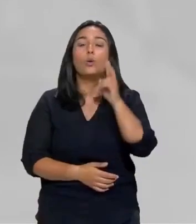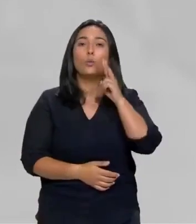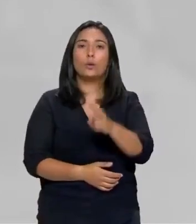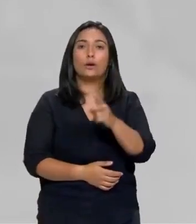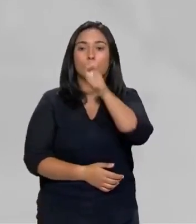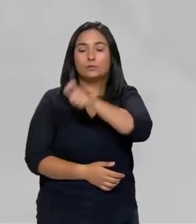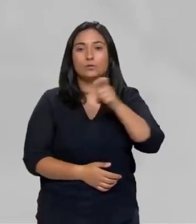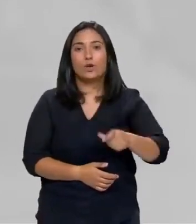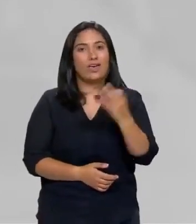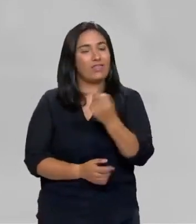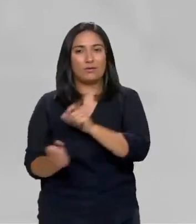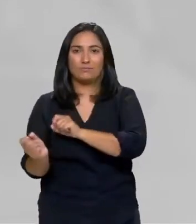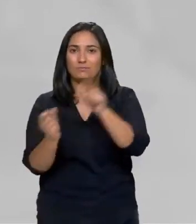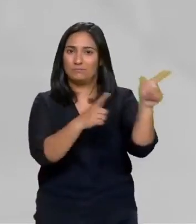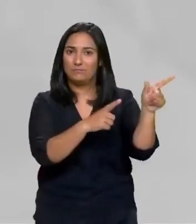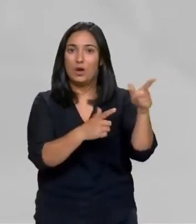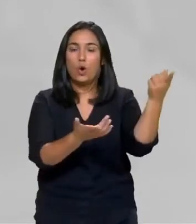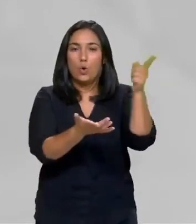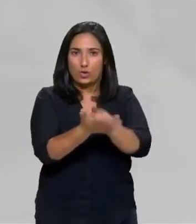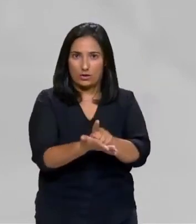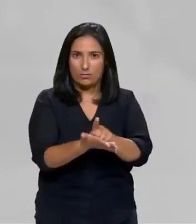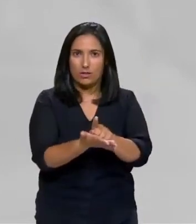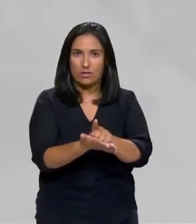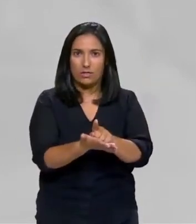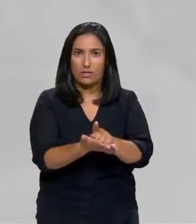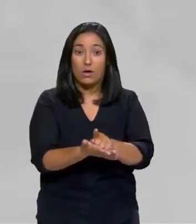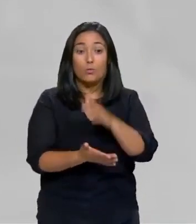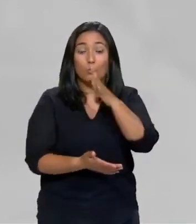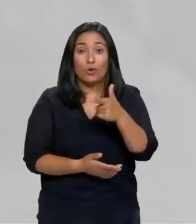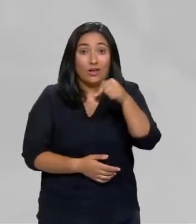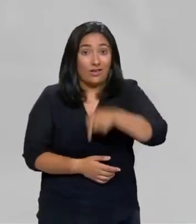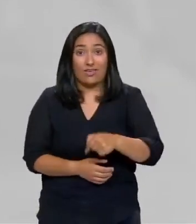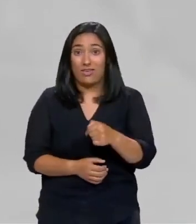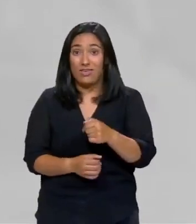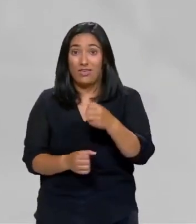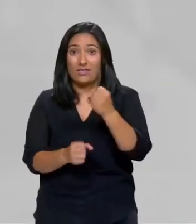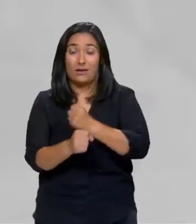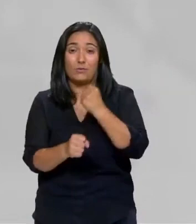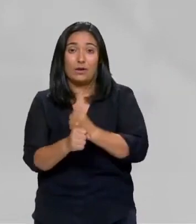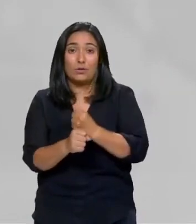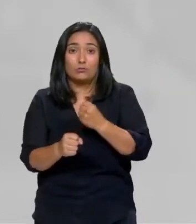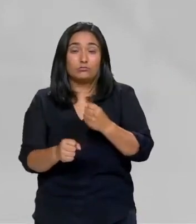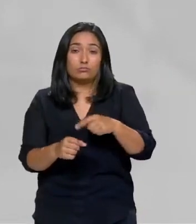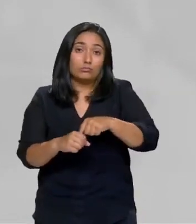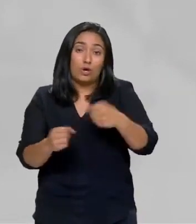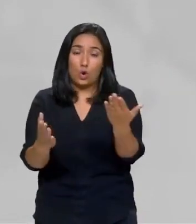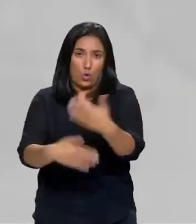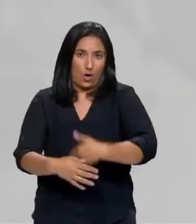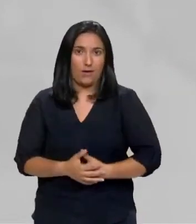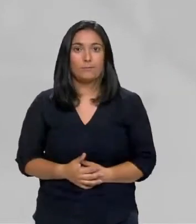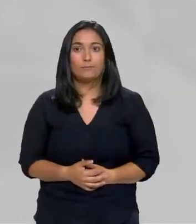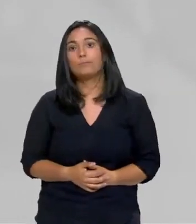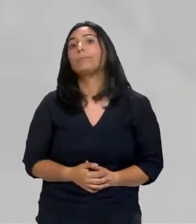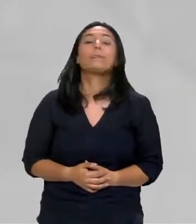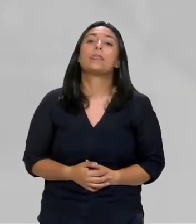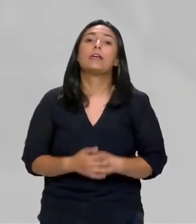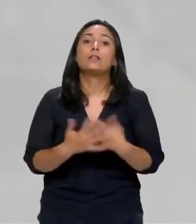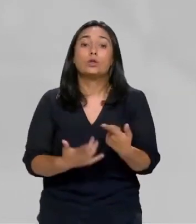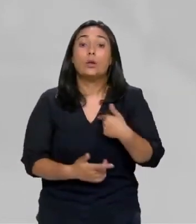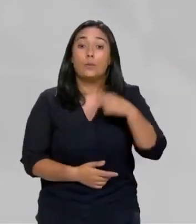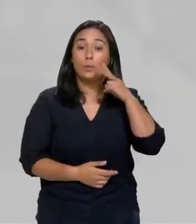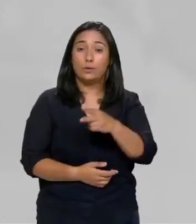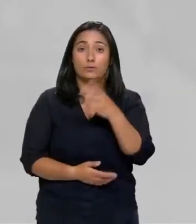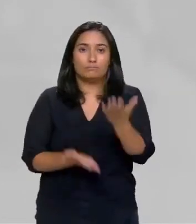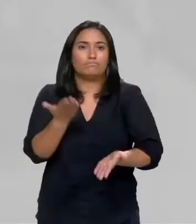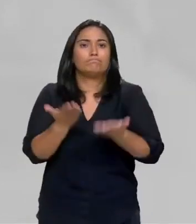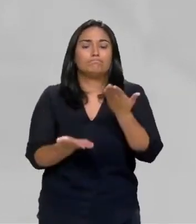ten que migrar de novo ten que migrar outra vez ante a falta de oportunidades que hai aquí. Vemos que en definitiva o balanzo que nos deixa o